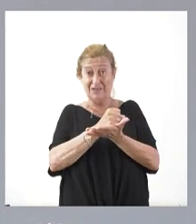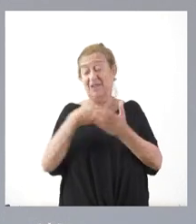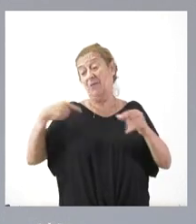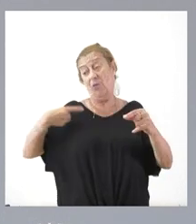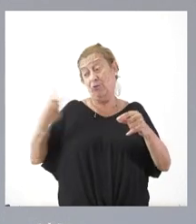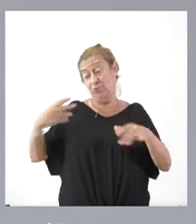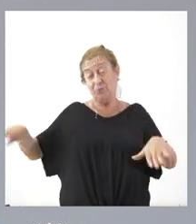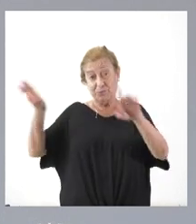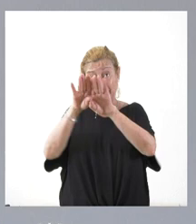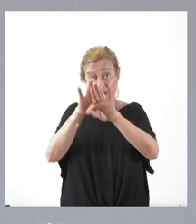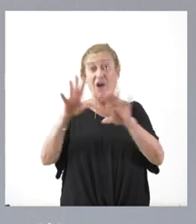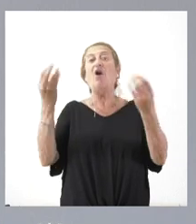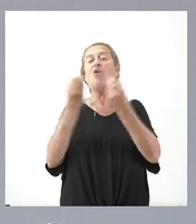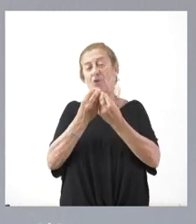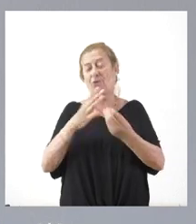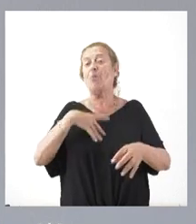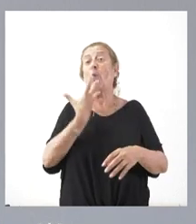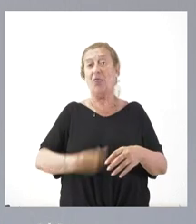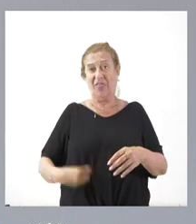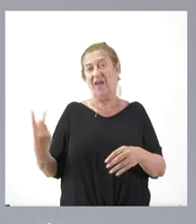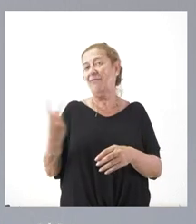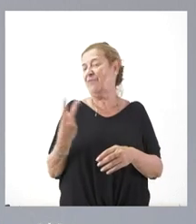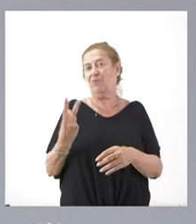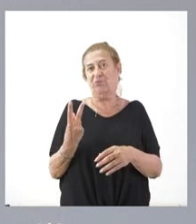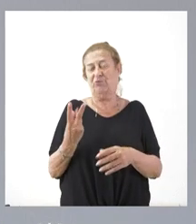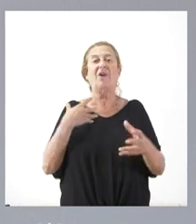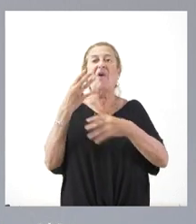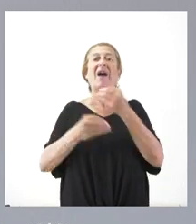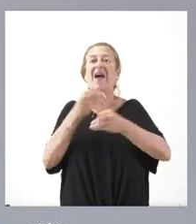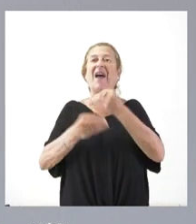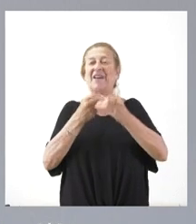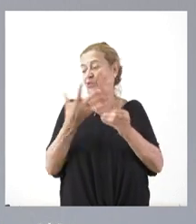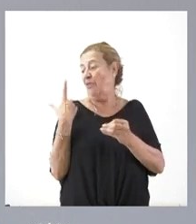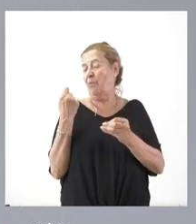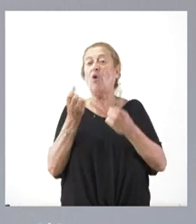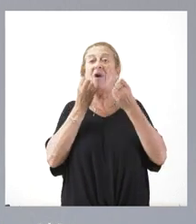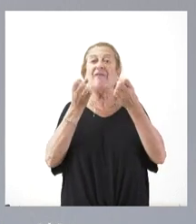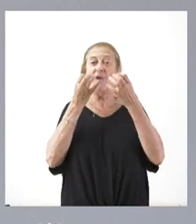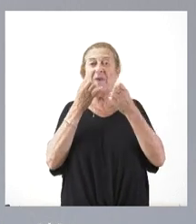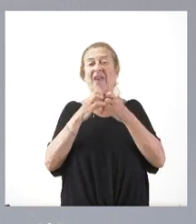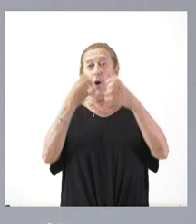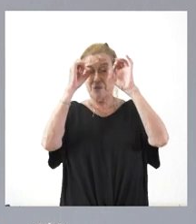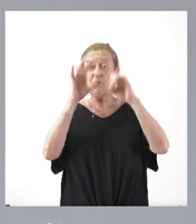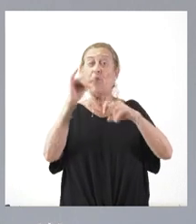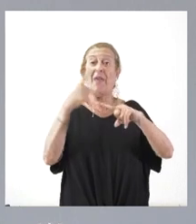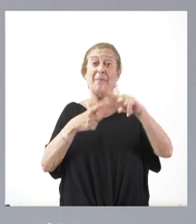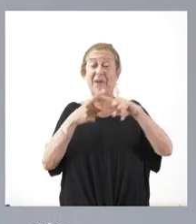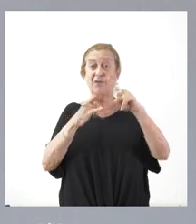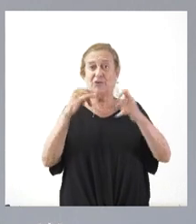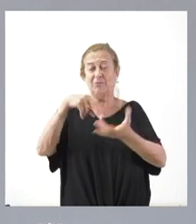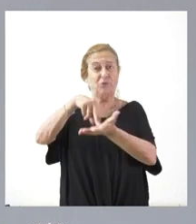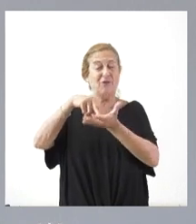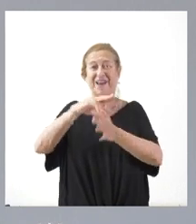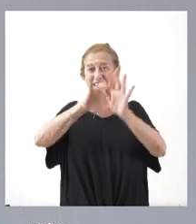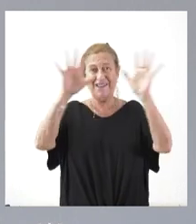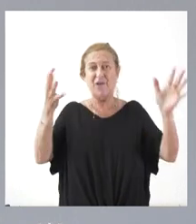en este caso también con la Comunidad de Murcia, lo ha hecho el reciente informe del Observatorio de Medios y posiciona claramente qué